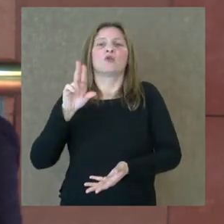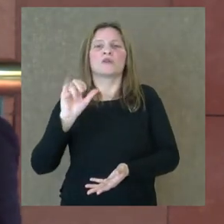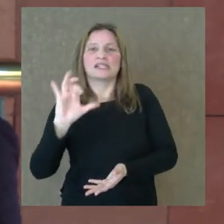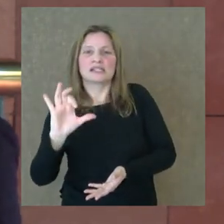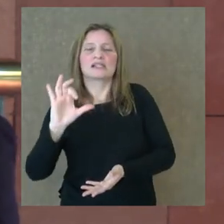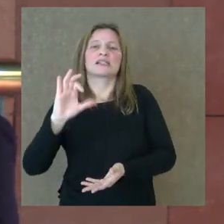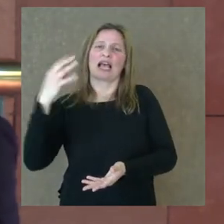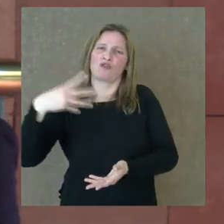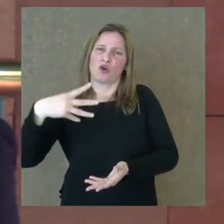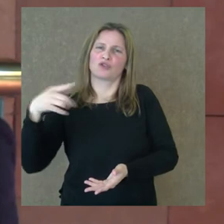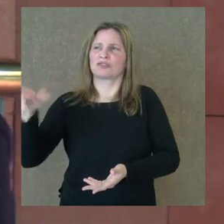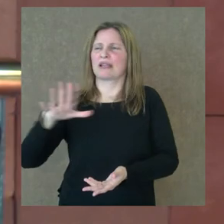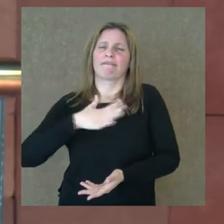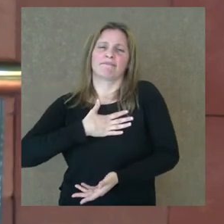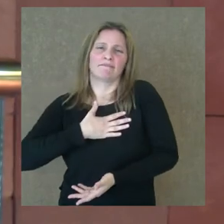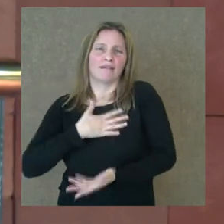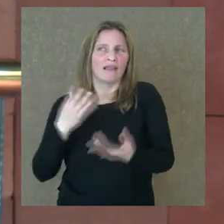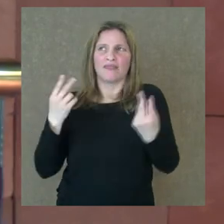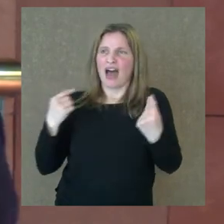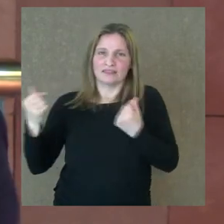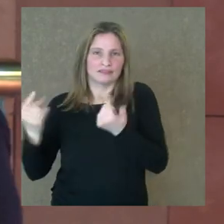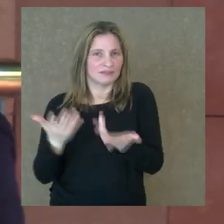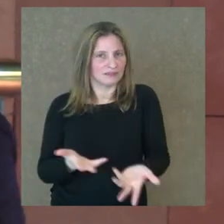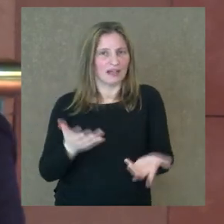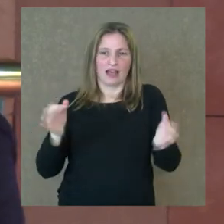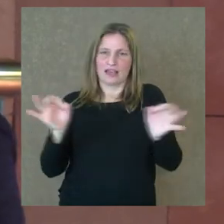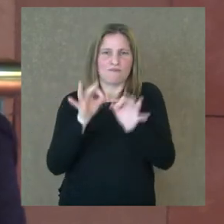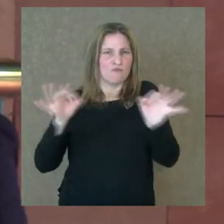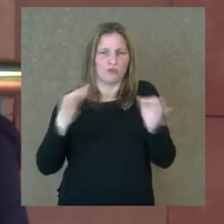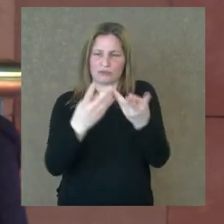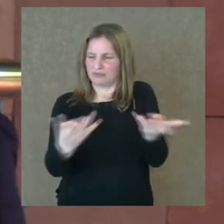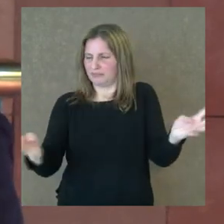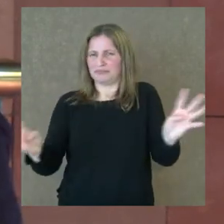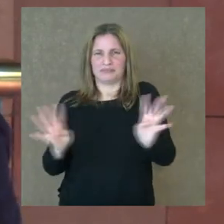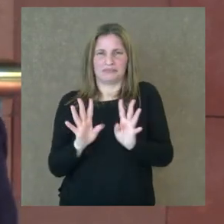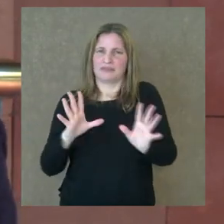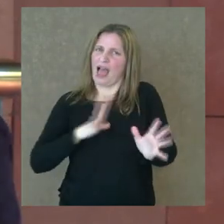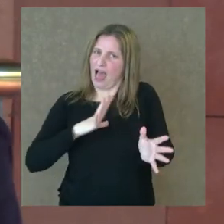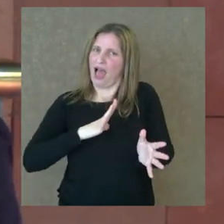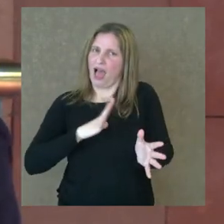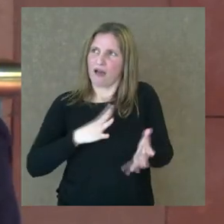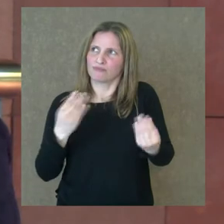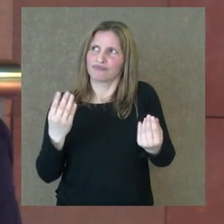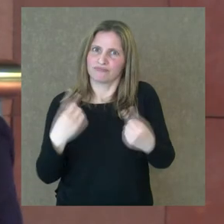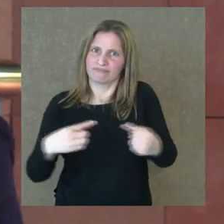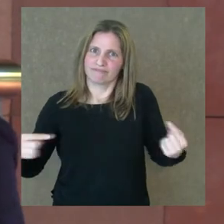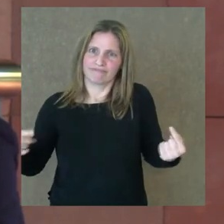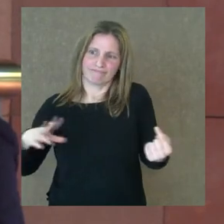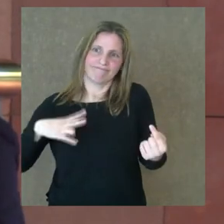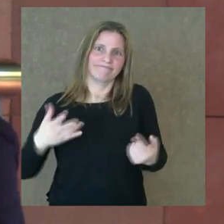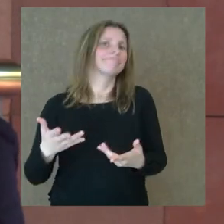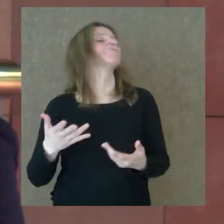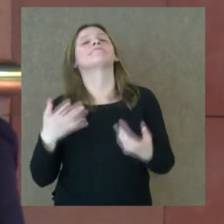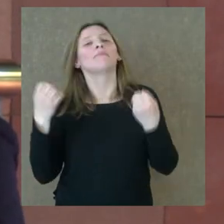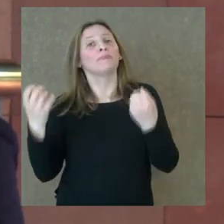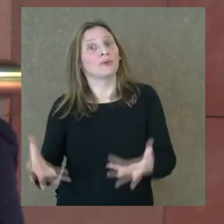amante de la danza y tenía orquestas, y hacía grandes performances y despilfarros, gracias, gracias, ¿no? Gracias que existieron porque nos